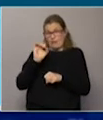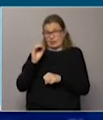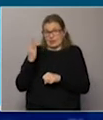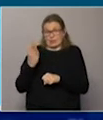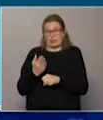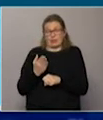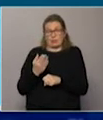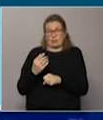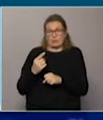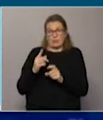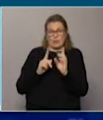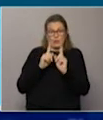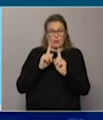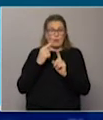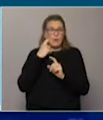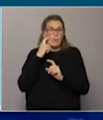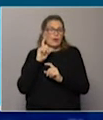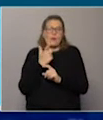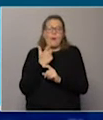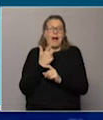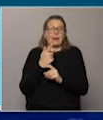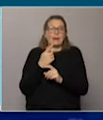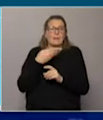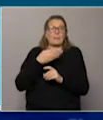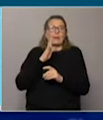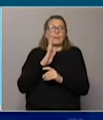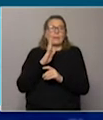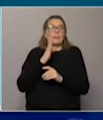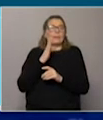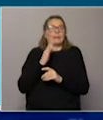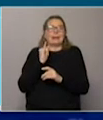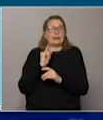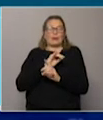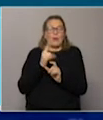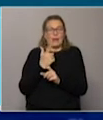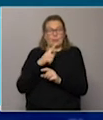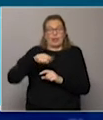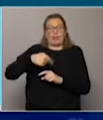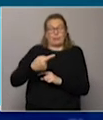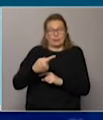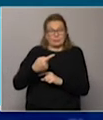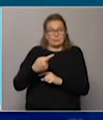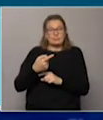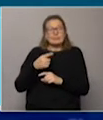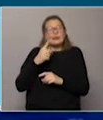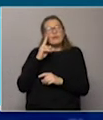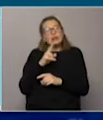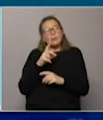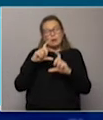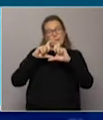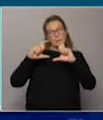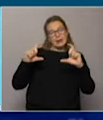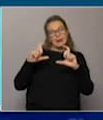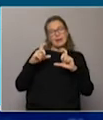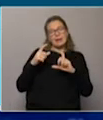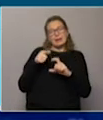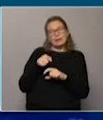indicadores que son adelantados porque no tenemos todavía datos de PBI para el segundo trimestre. O sea que... Claro. Recién veíamos en una de las placas